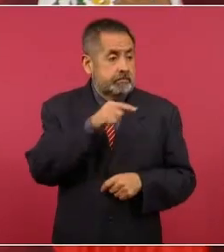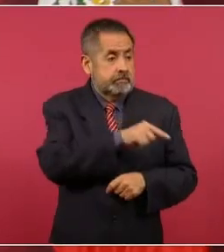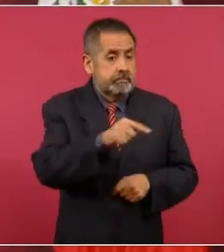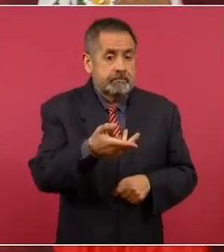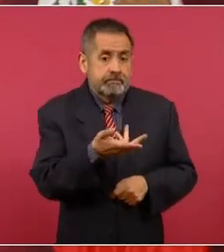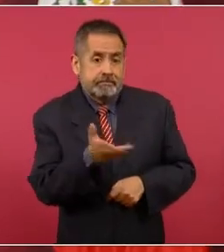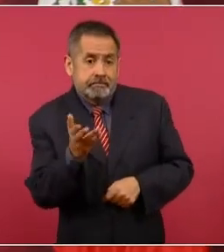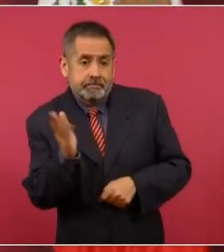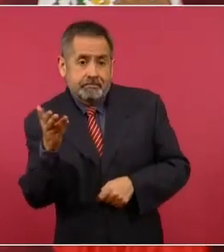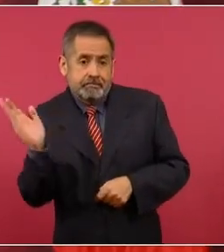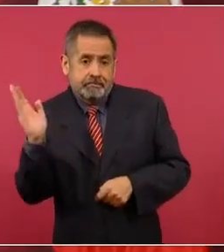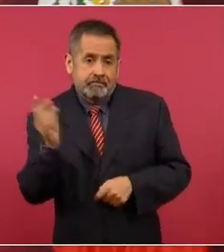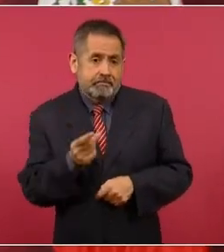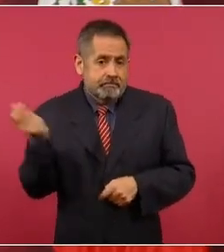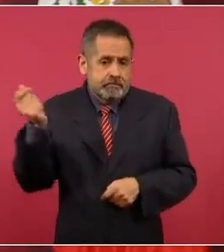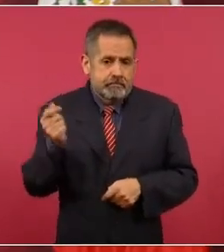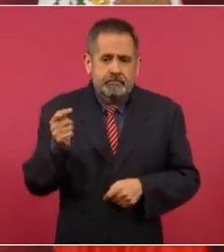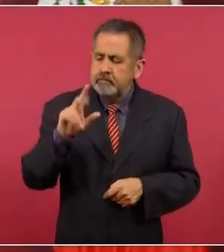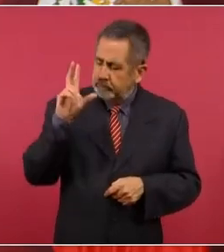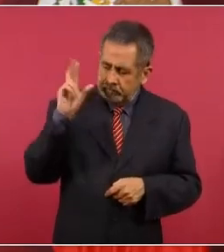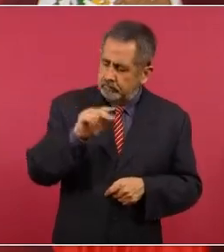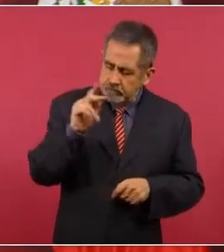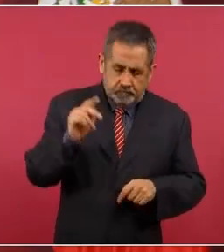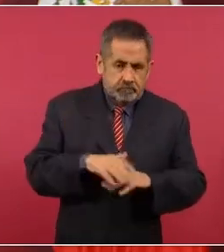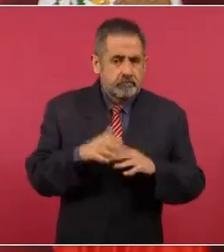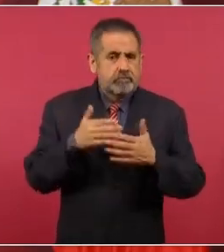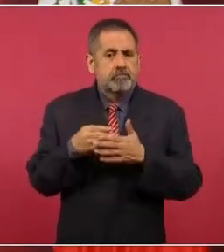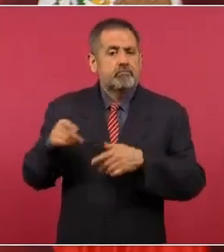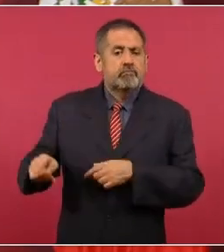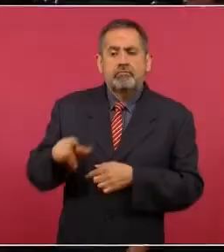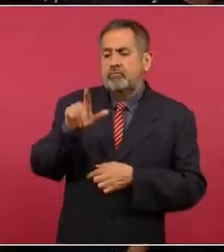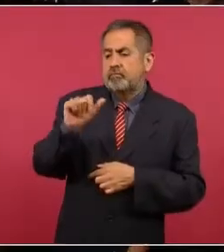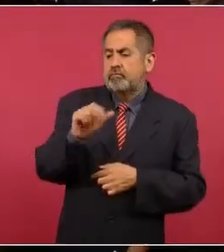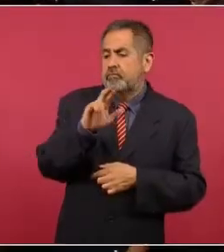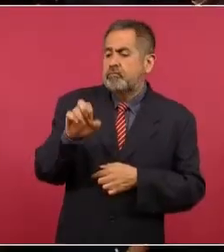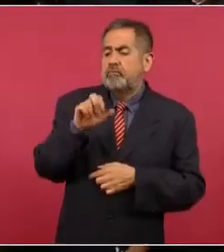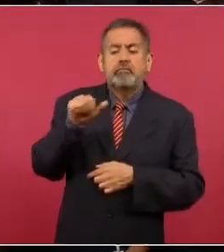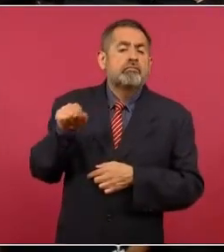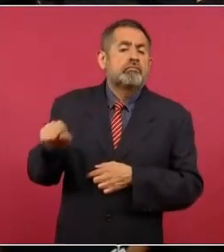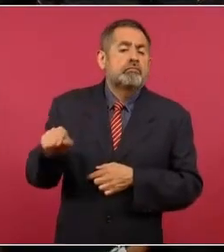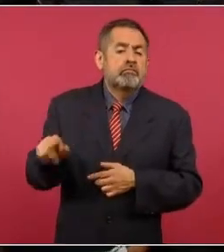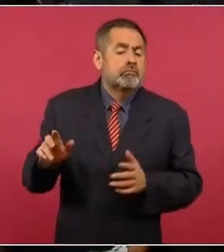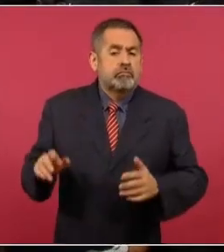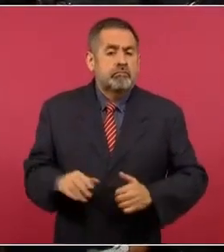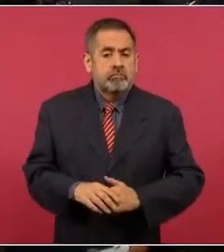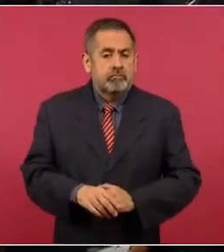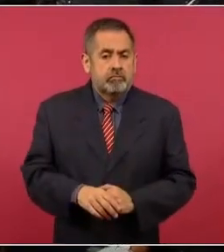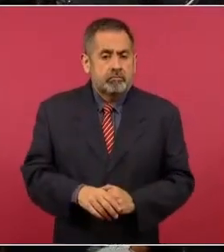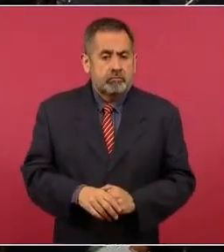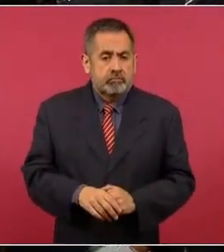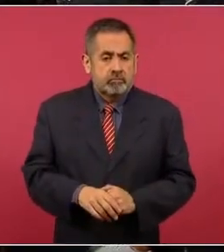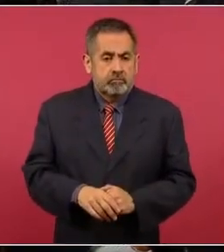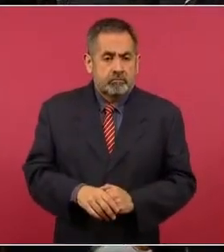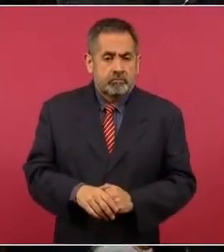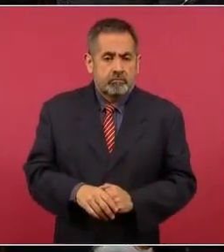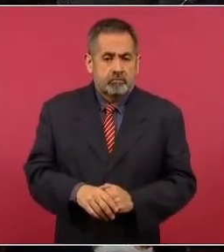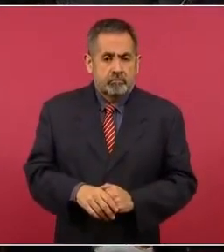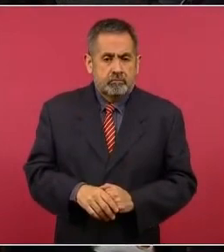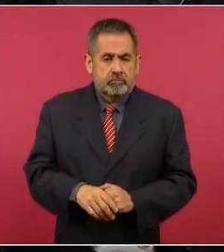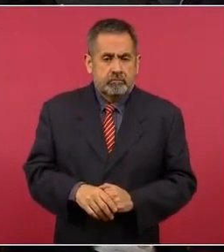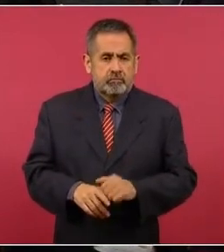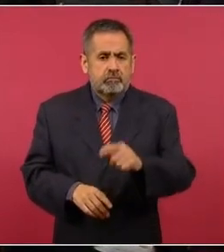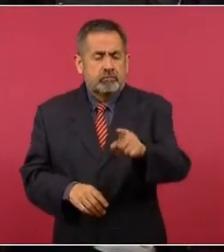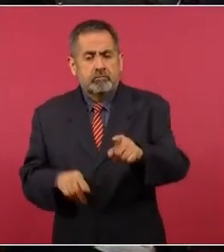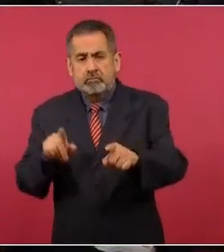Y en este caso, por ejemplo, la REA, que no tiene banco… Pero tampoco